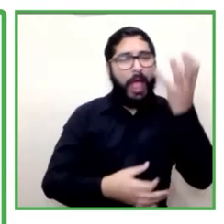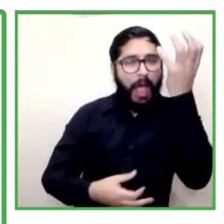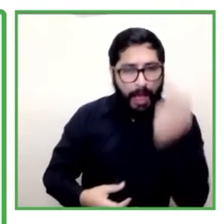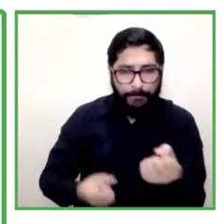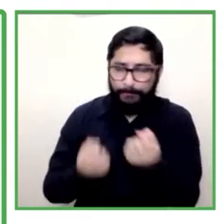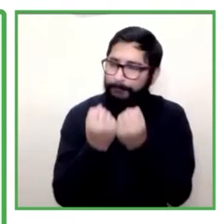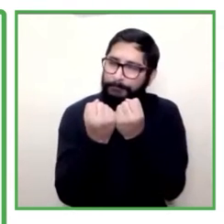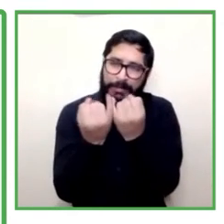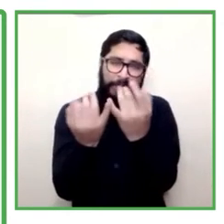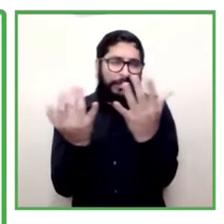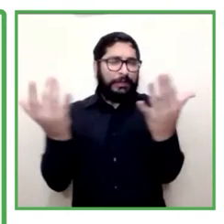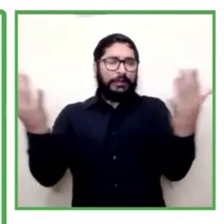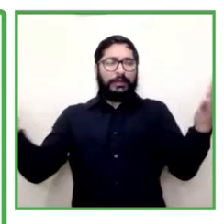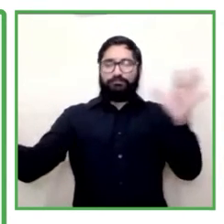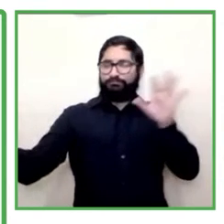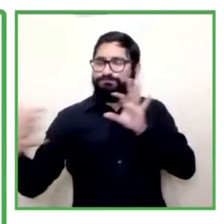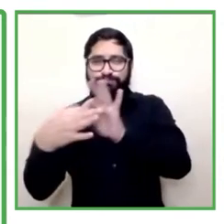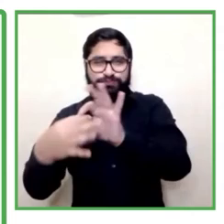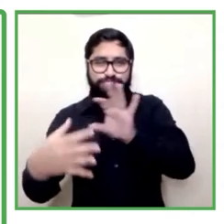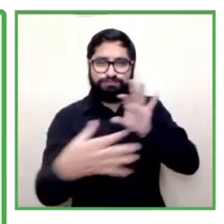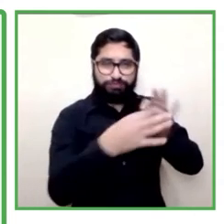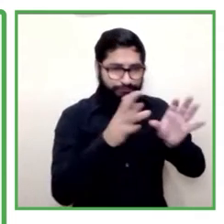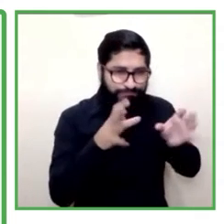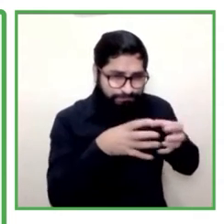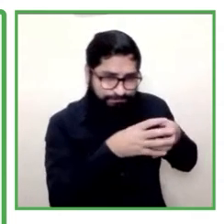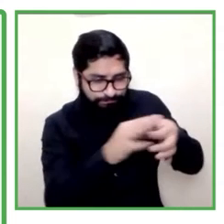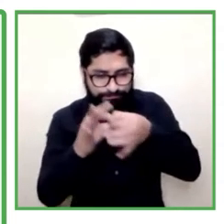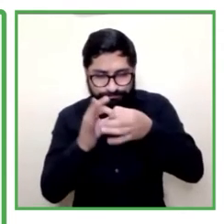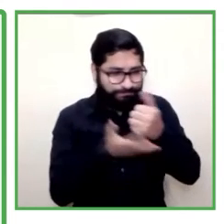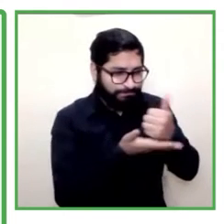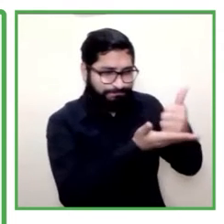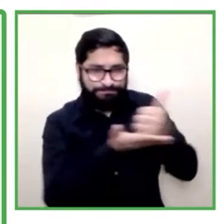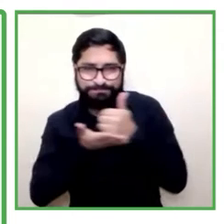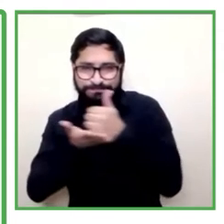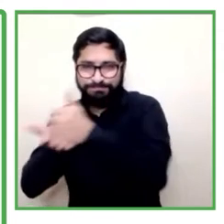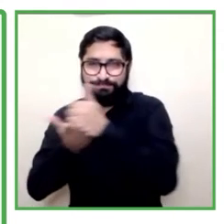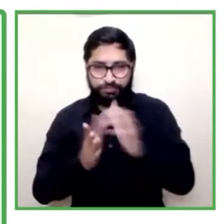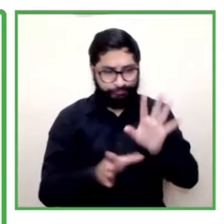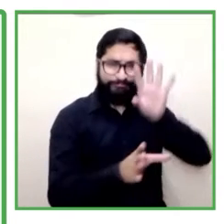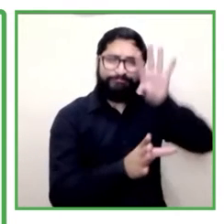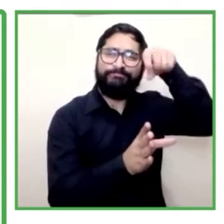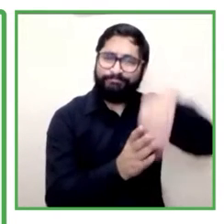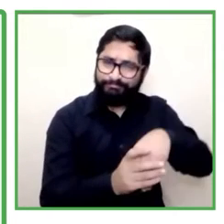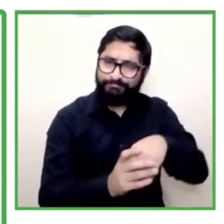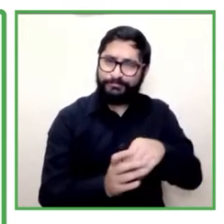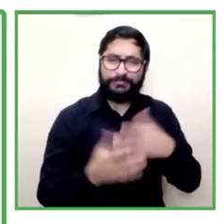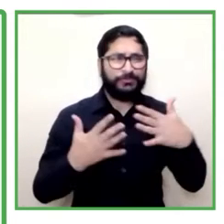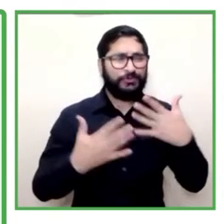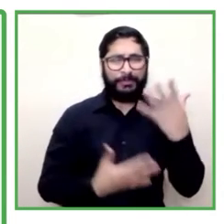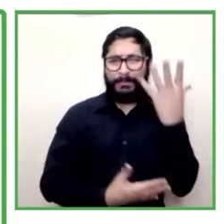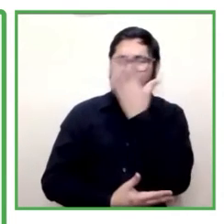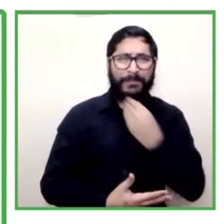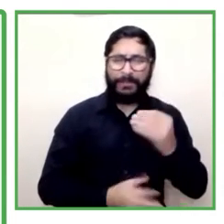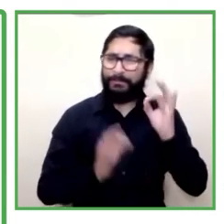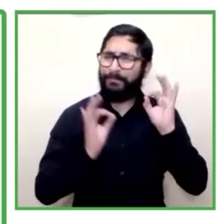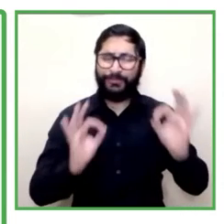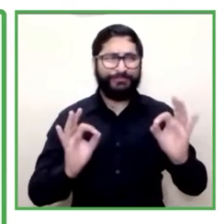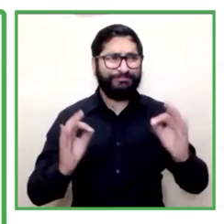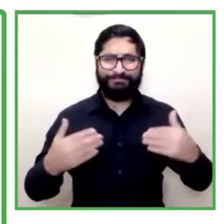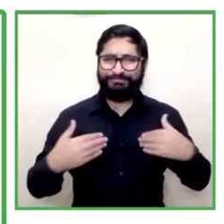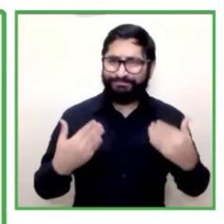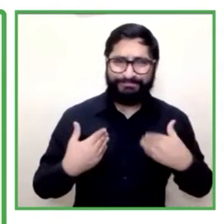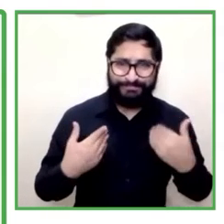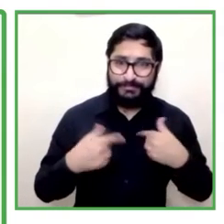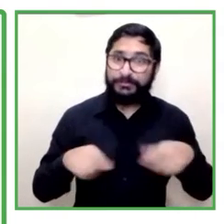hermoso que finalmente uno dice, ¿cómo no se nos ocurrió antes? ¿Cómo no habíamos encontrado un lugar donde no hay